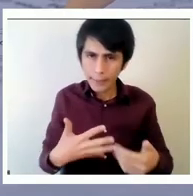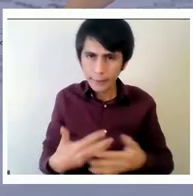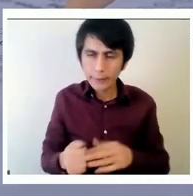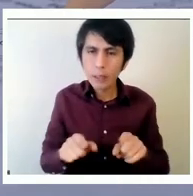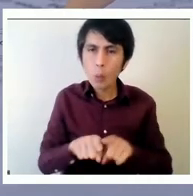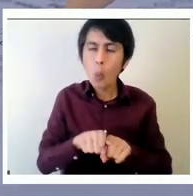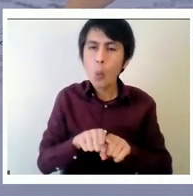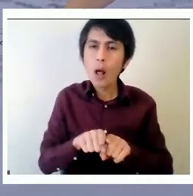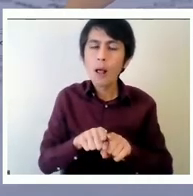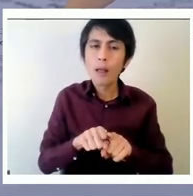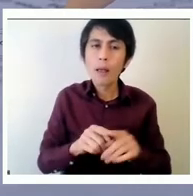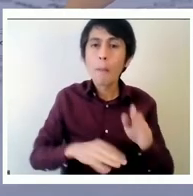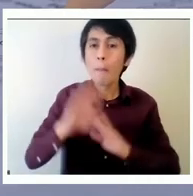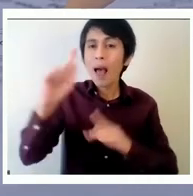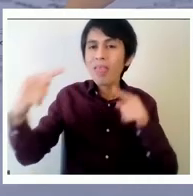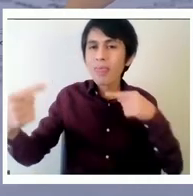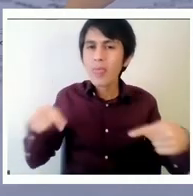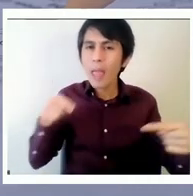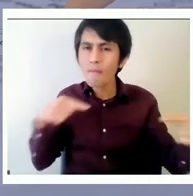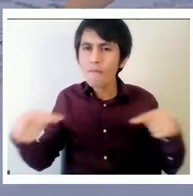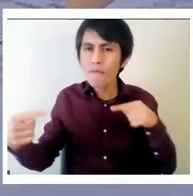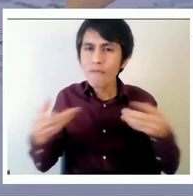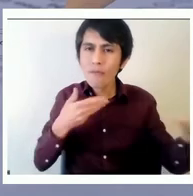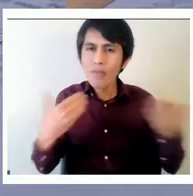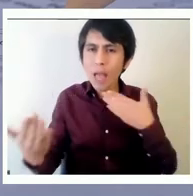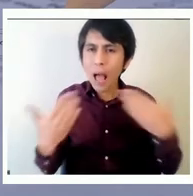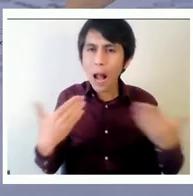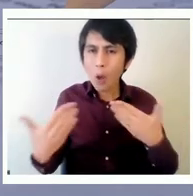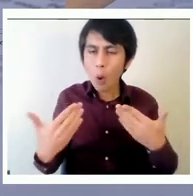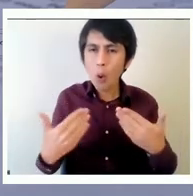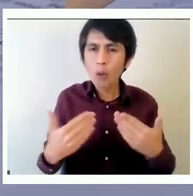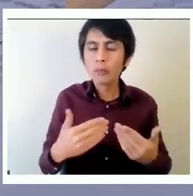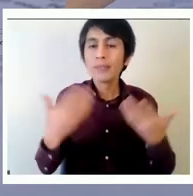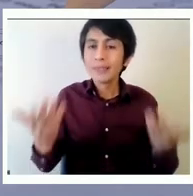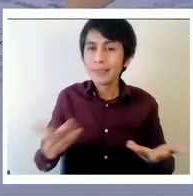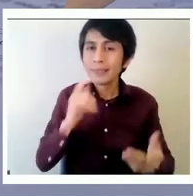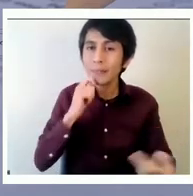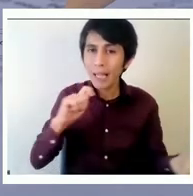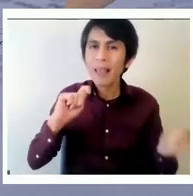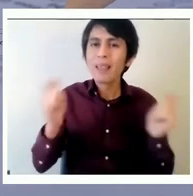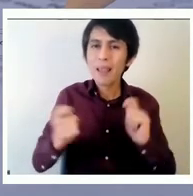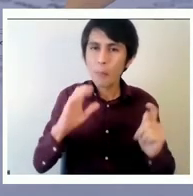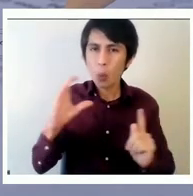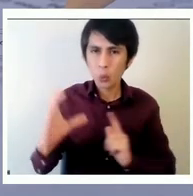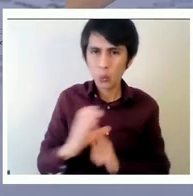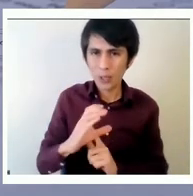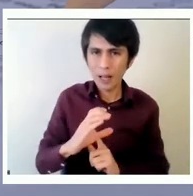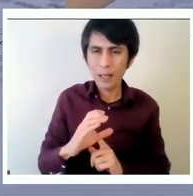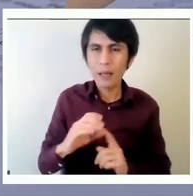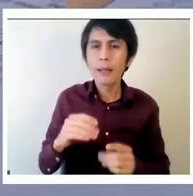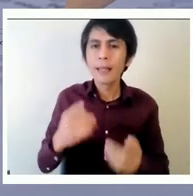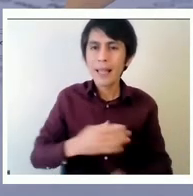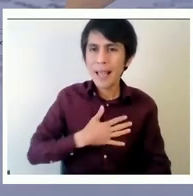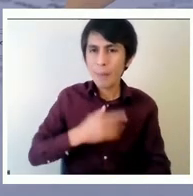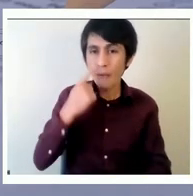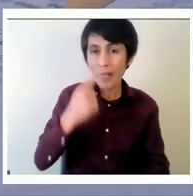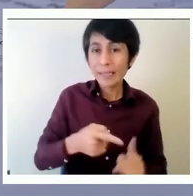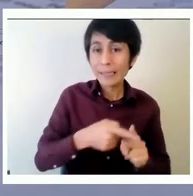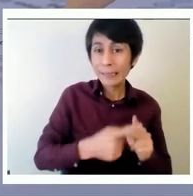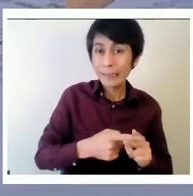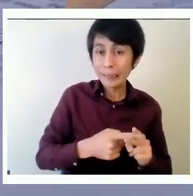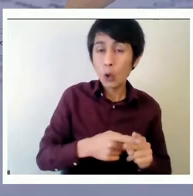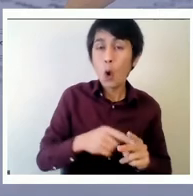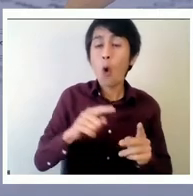mayores diálogos a todo nivel porque se trata de cambios culturales queremos niveles técnicos sociales y políticos